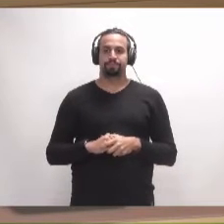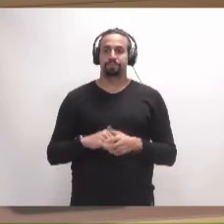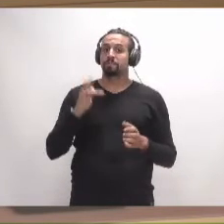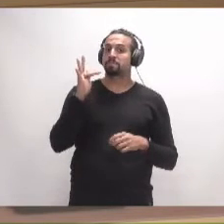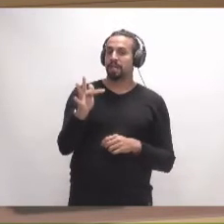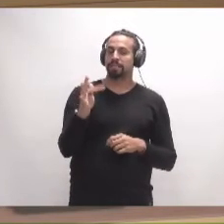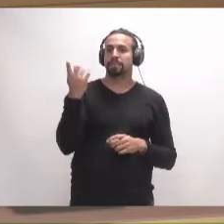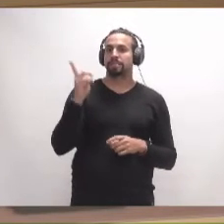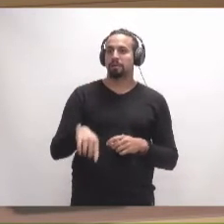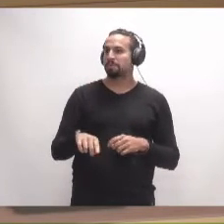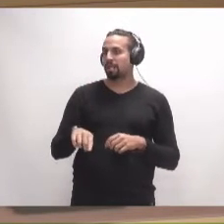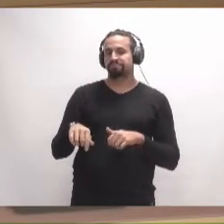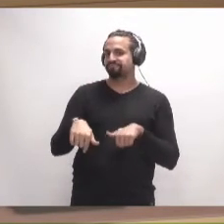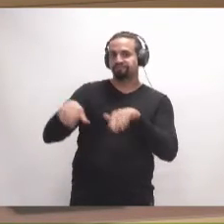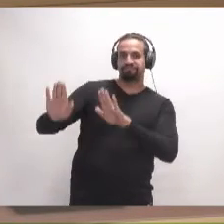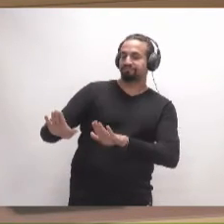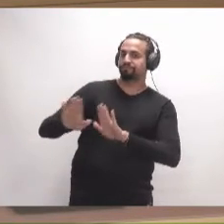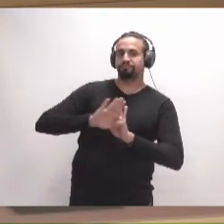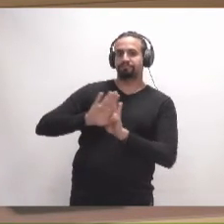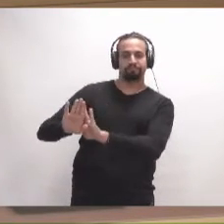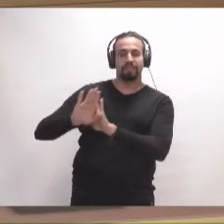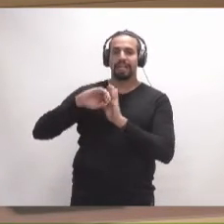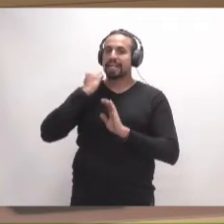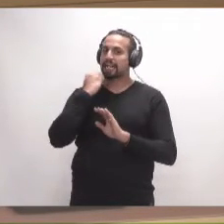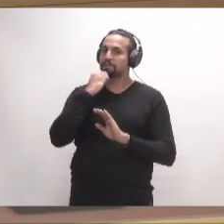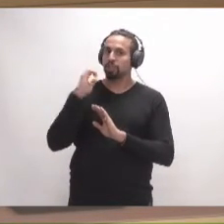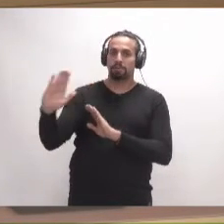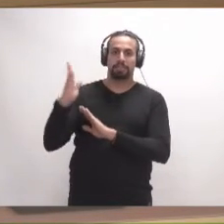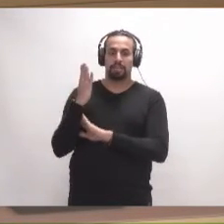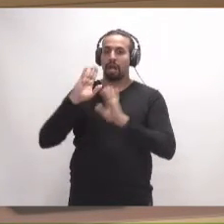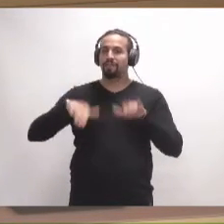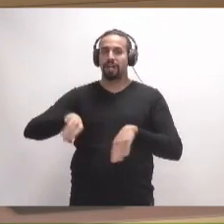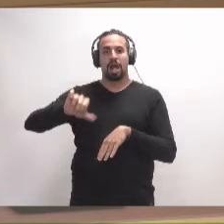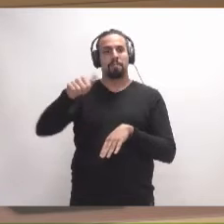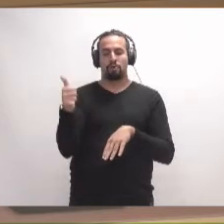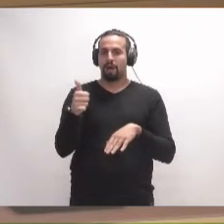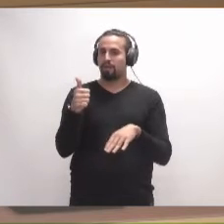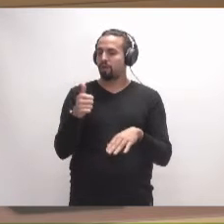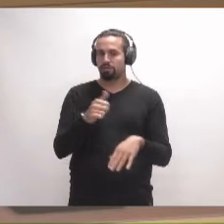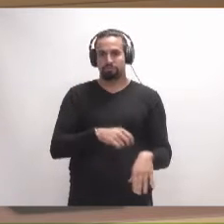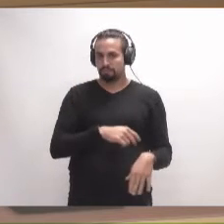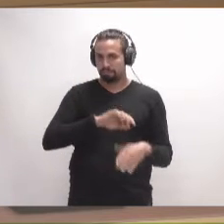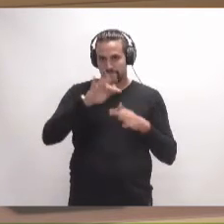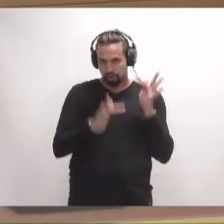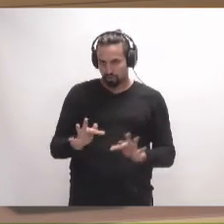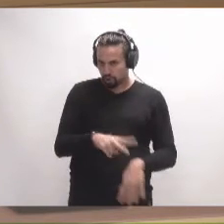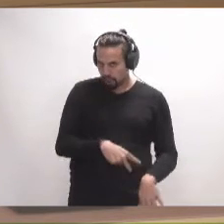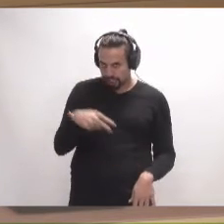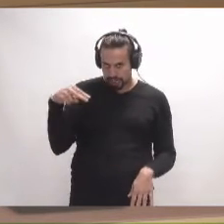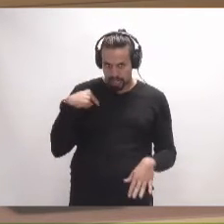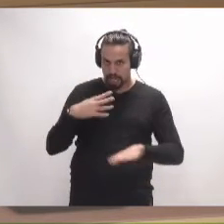otra parte, se desestiman las reclamaciones presentadas, quedando definitivamente aprobado el presupuesto general de la excelentísima corporación.